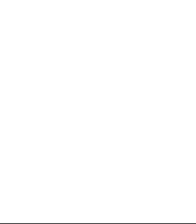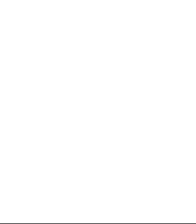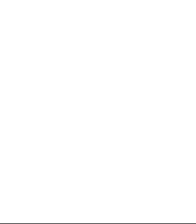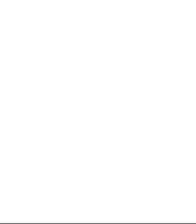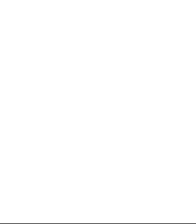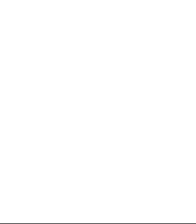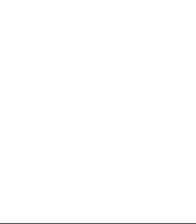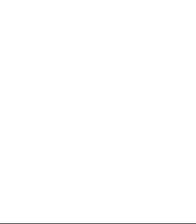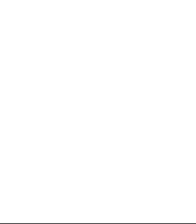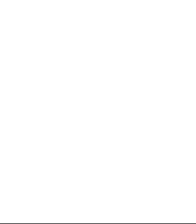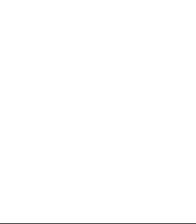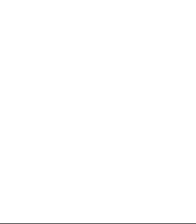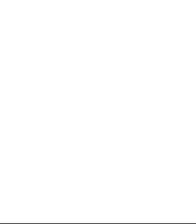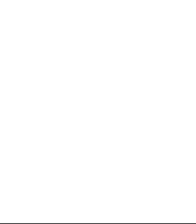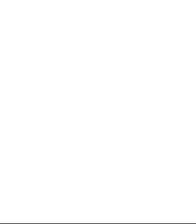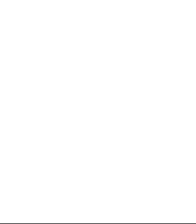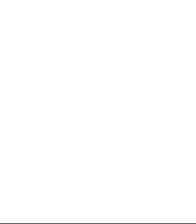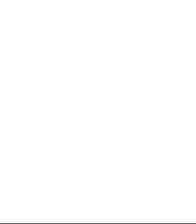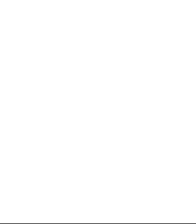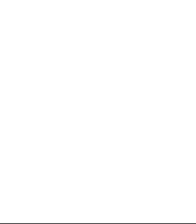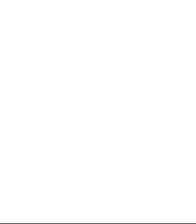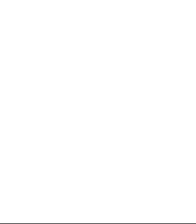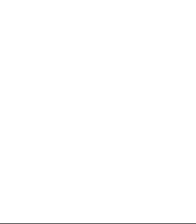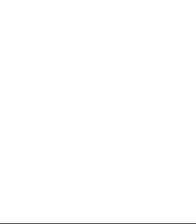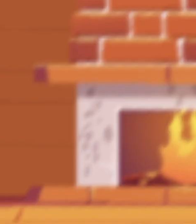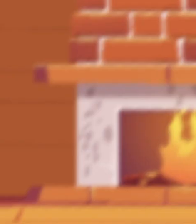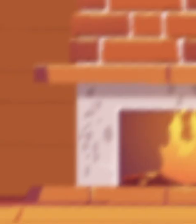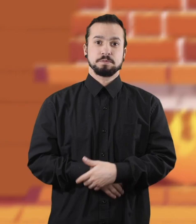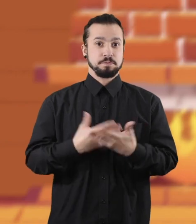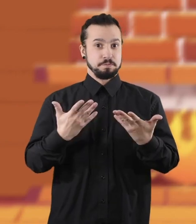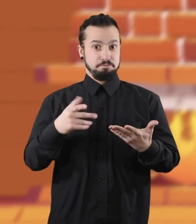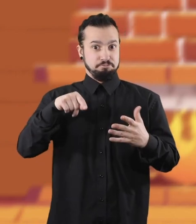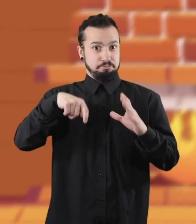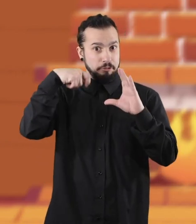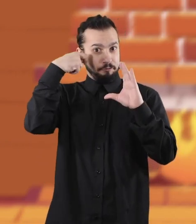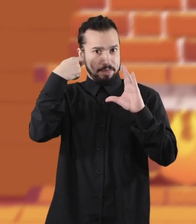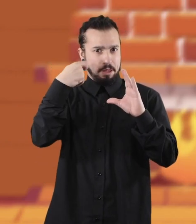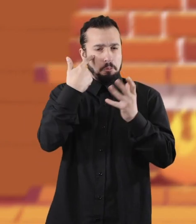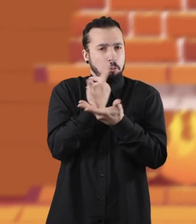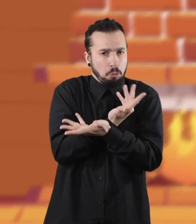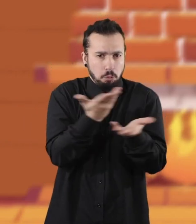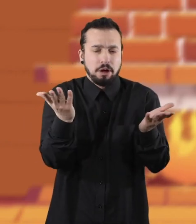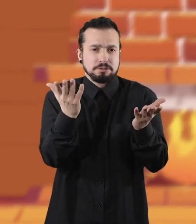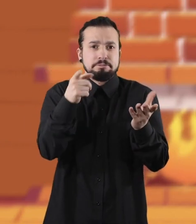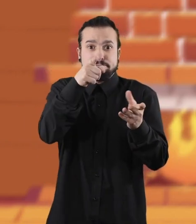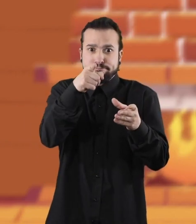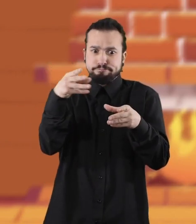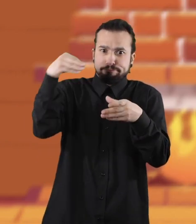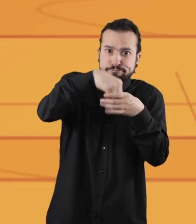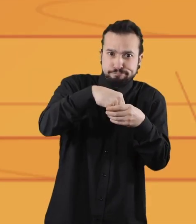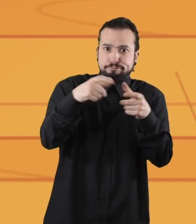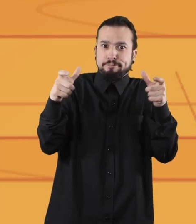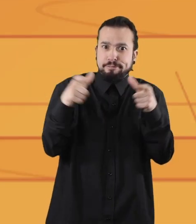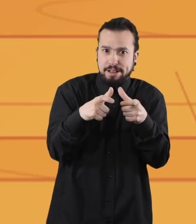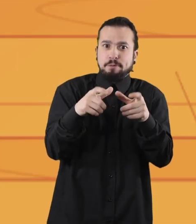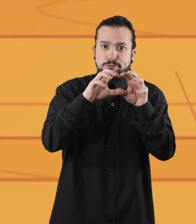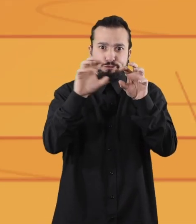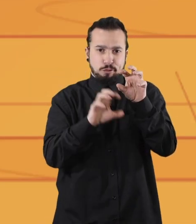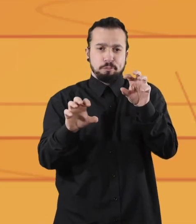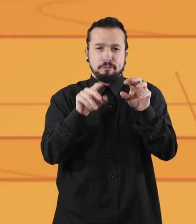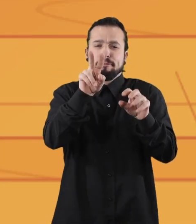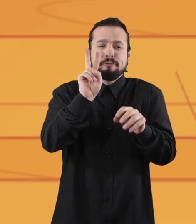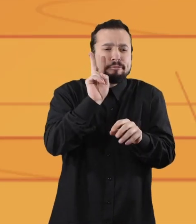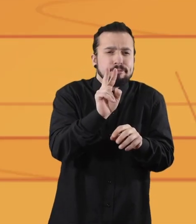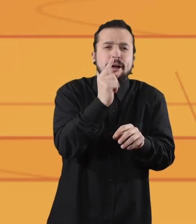Cómo participar en una reunión por Zoom. En este vídeo te vamos a mostrar todas las funciones que pudiste